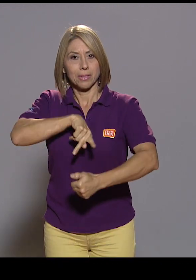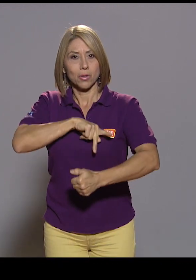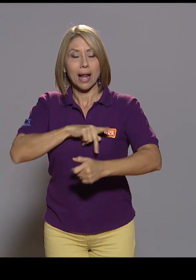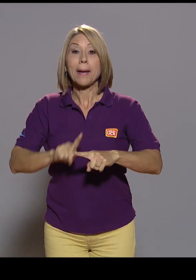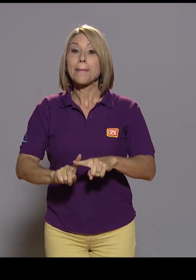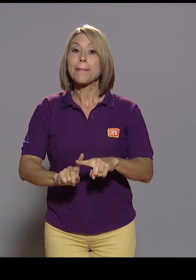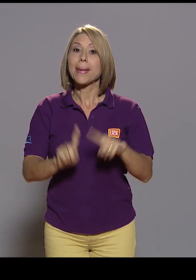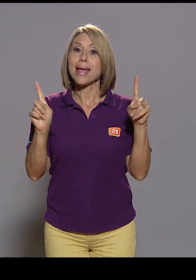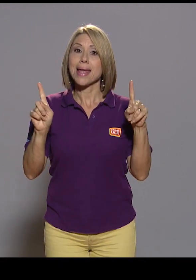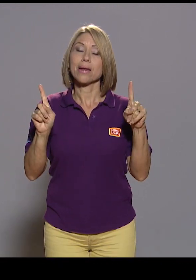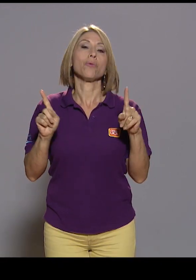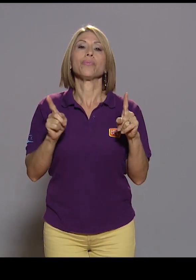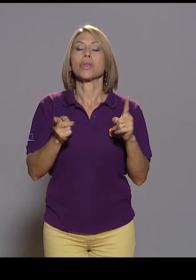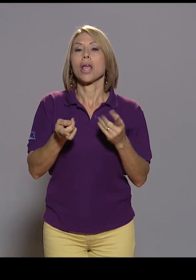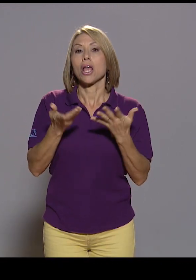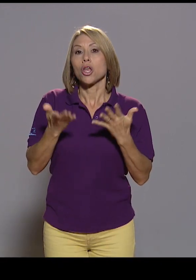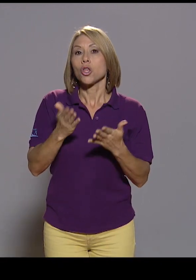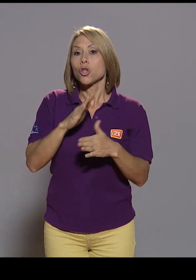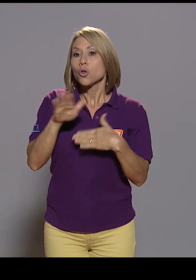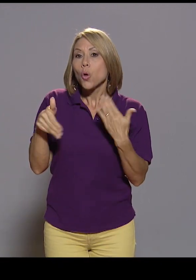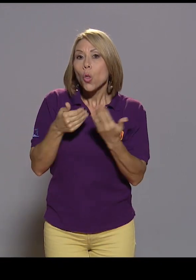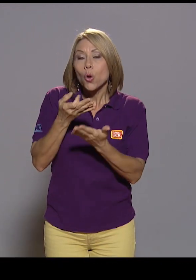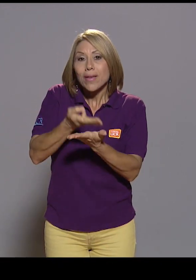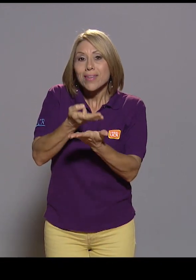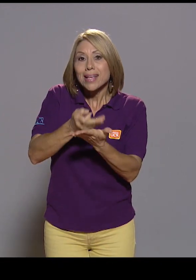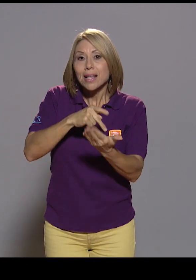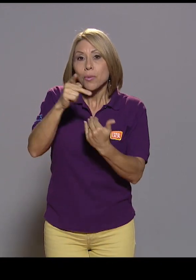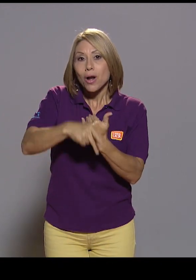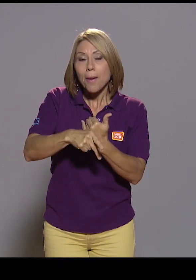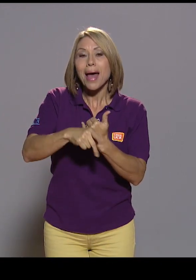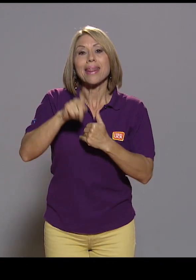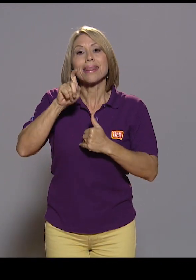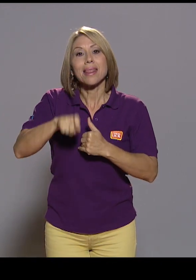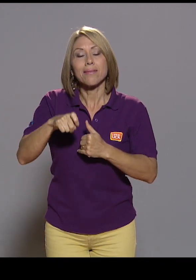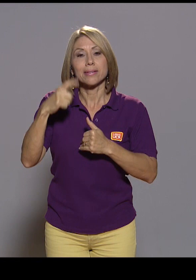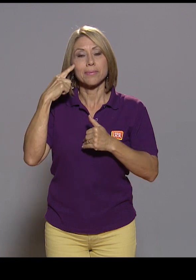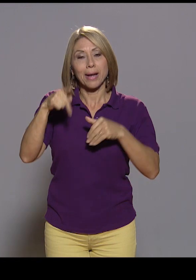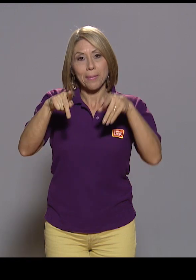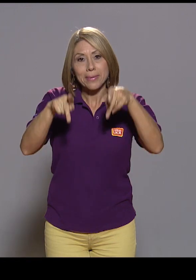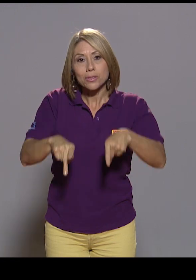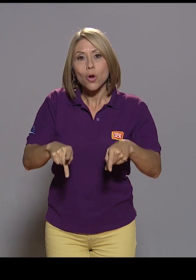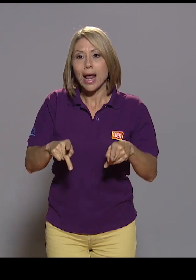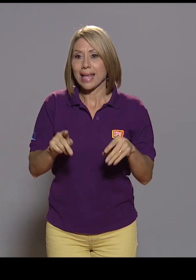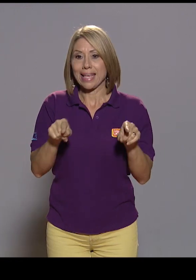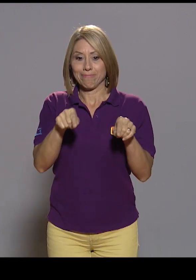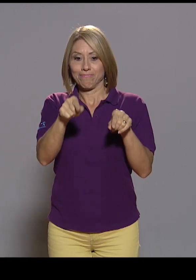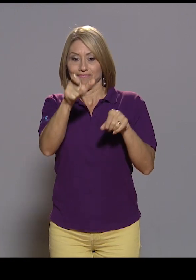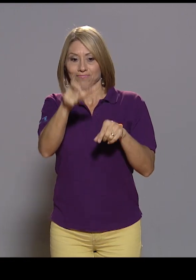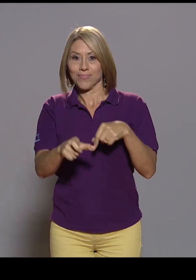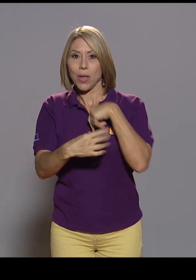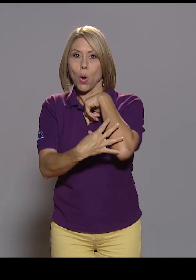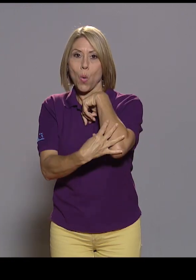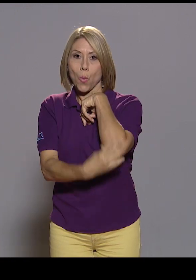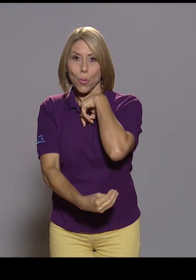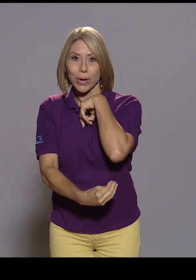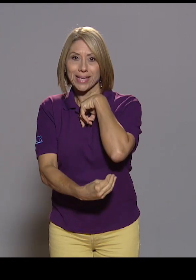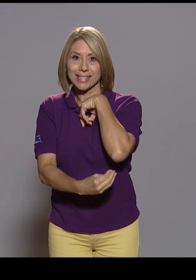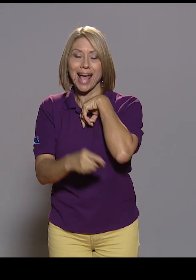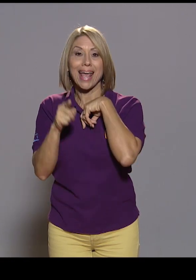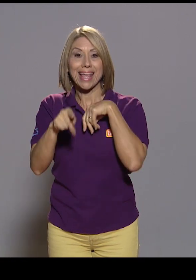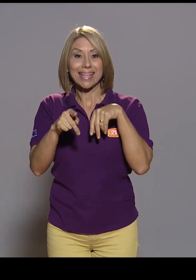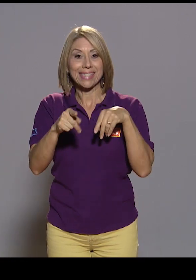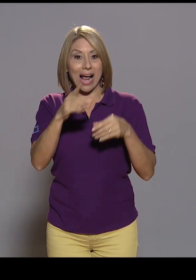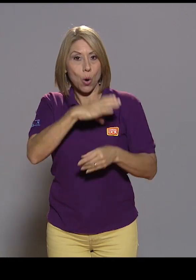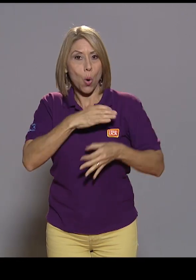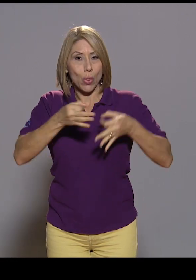el marco de lo financiado por el programa tiene que ser una persona que está en condición de pobreza y que esta condición de pobreza la